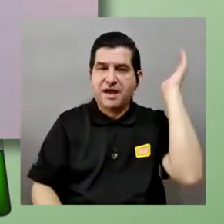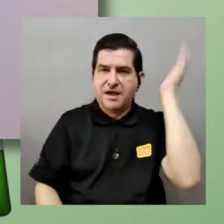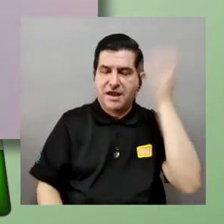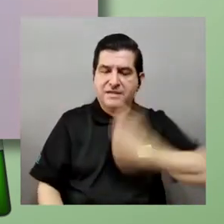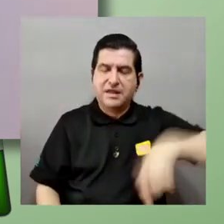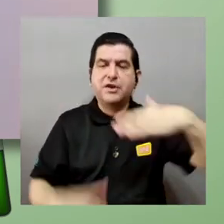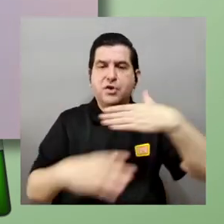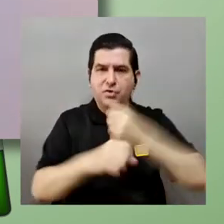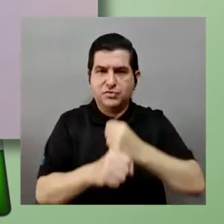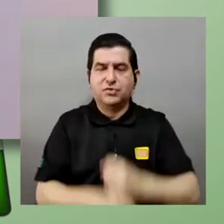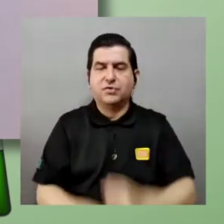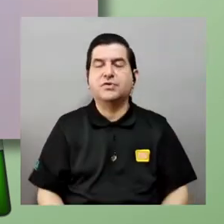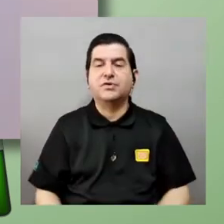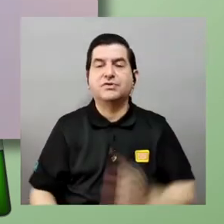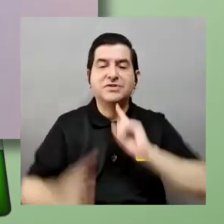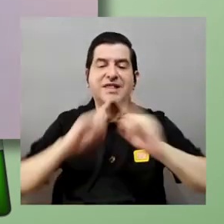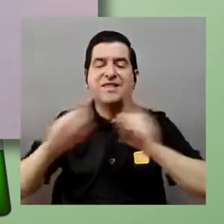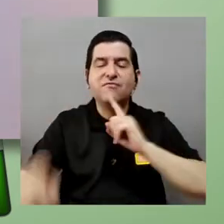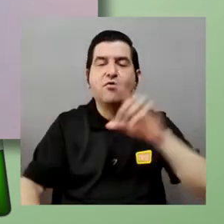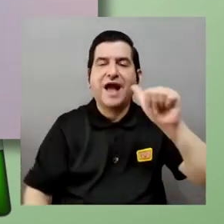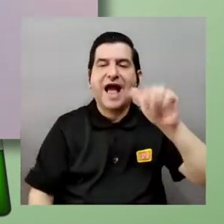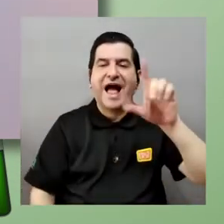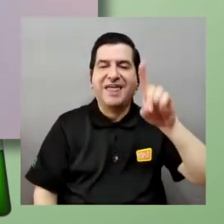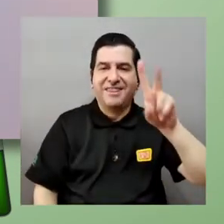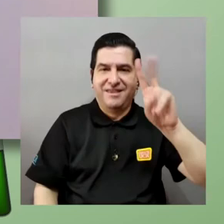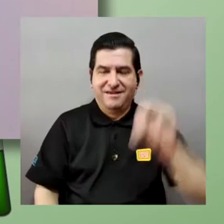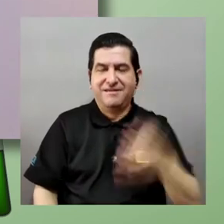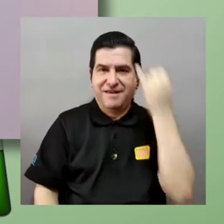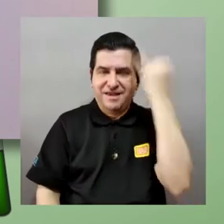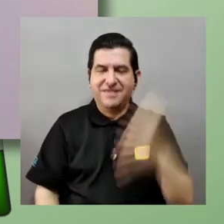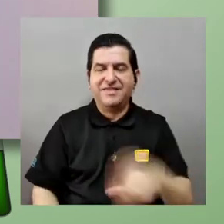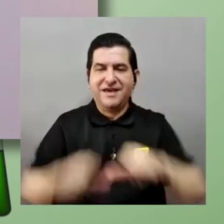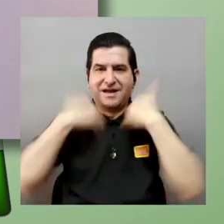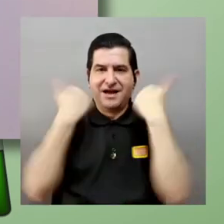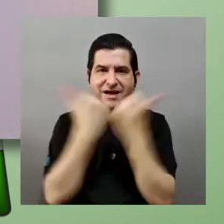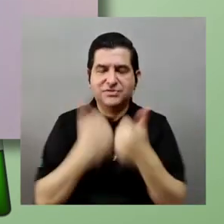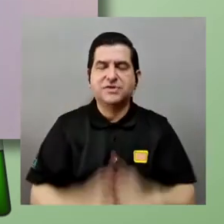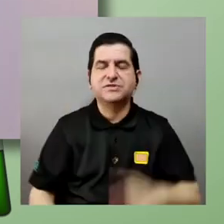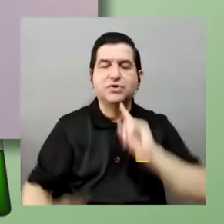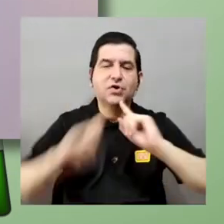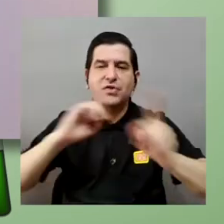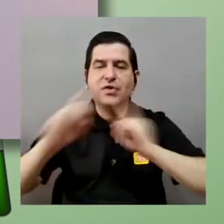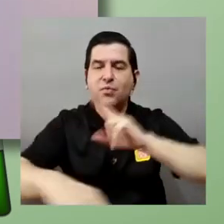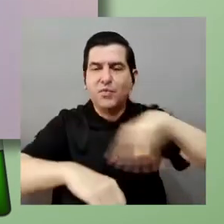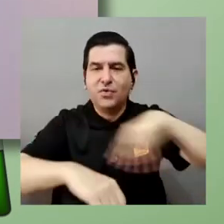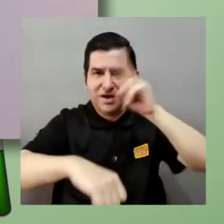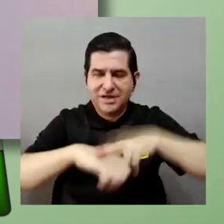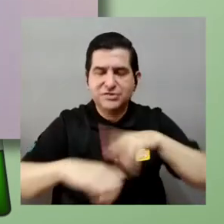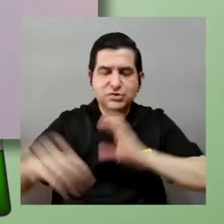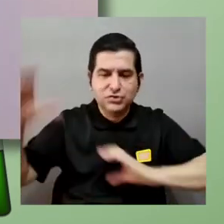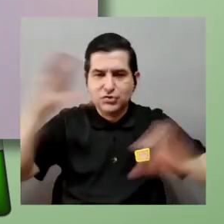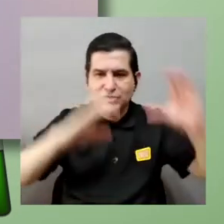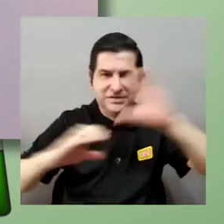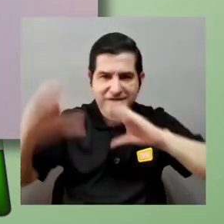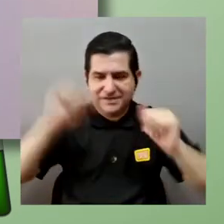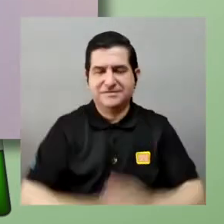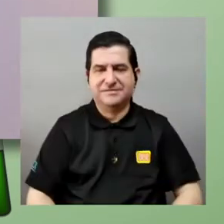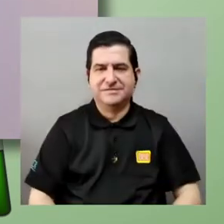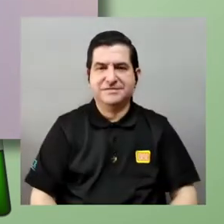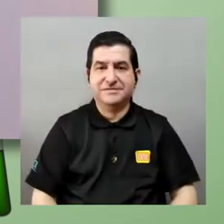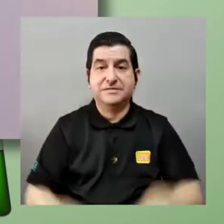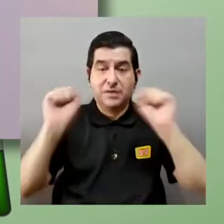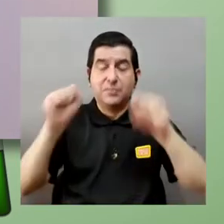serie de conferencias que estamos realizando llamadas divulga ADN una iniciativa de la asociación para la divulgación nacional de las